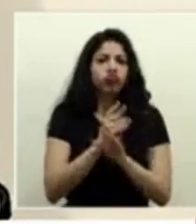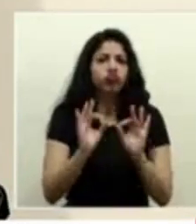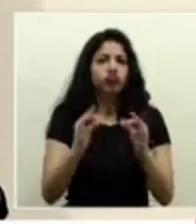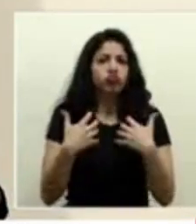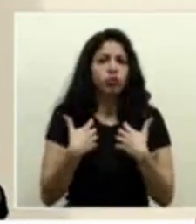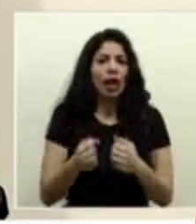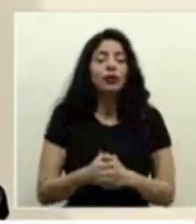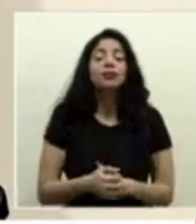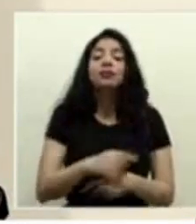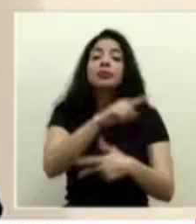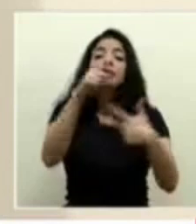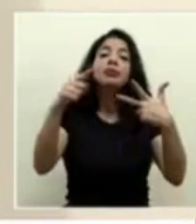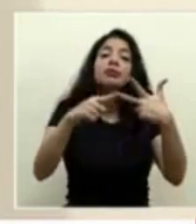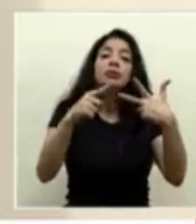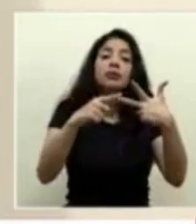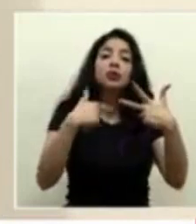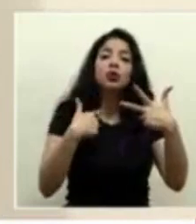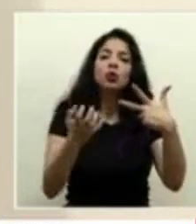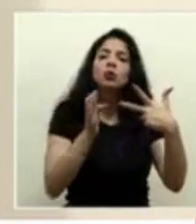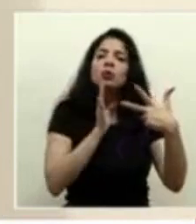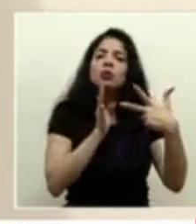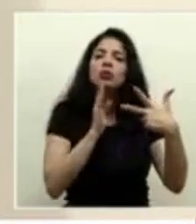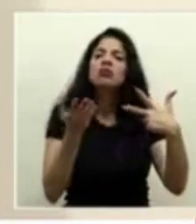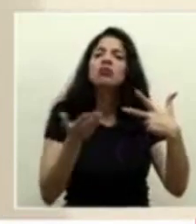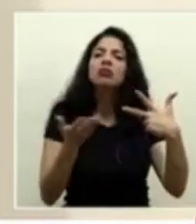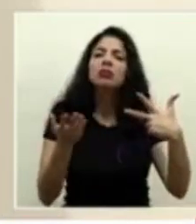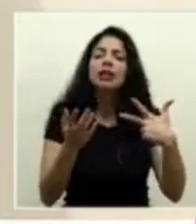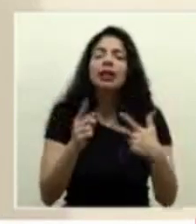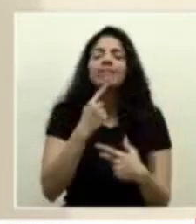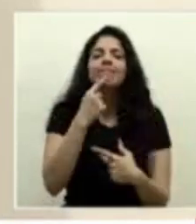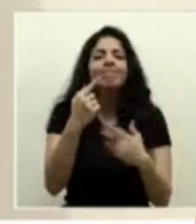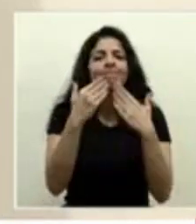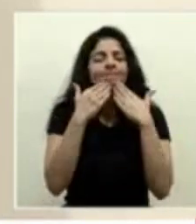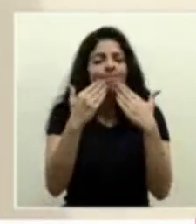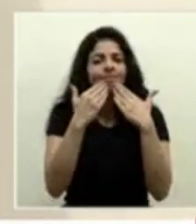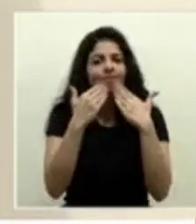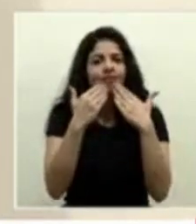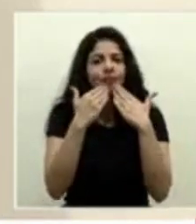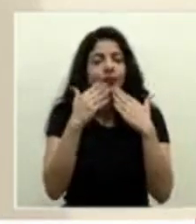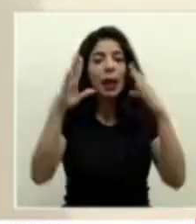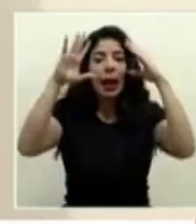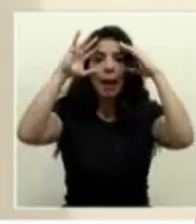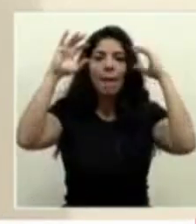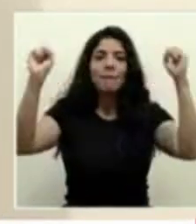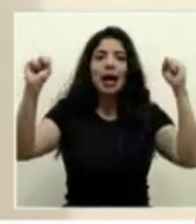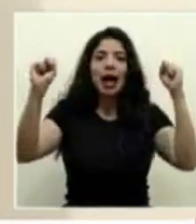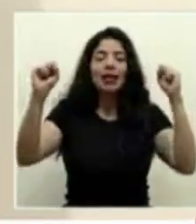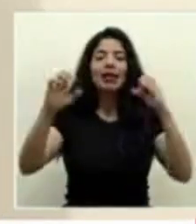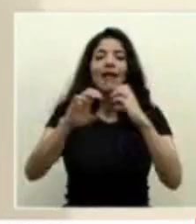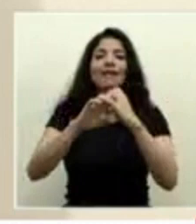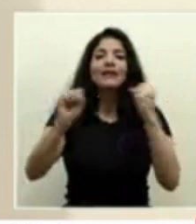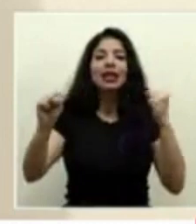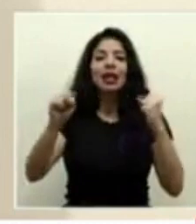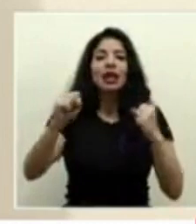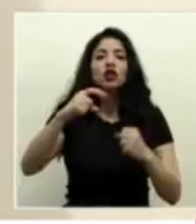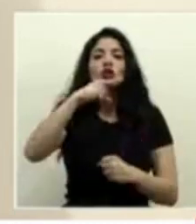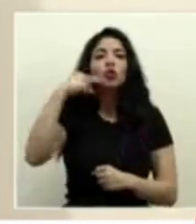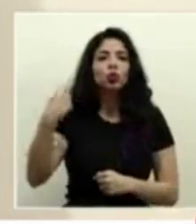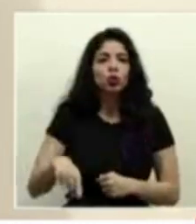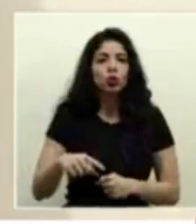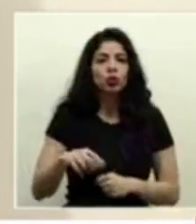tercer punto que quisiera abordar es un agradecimiento a la embajada de la federación rusa